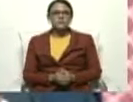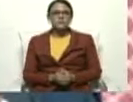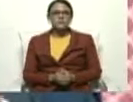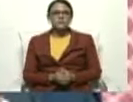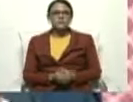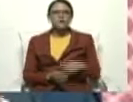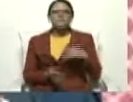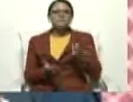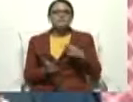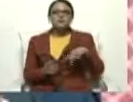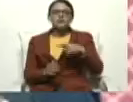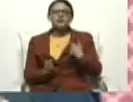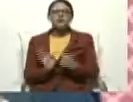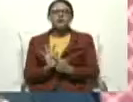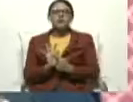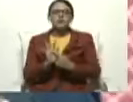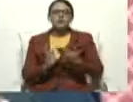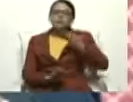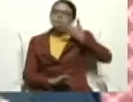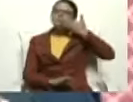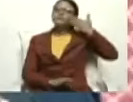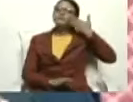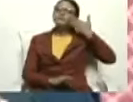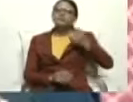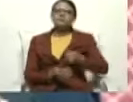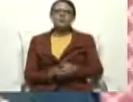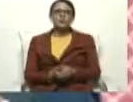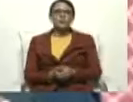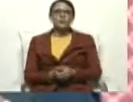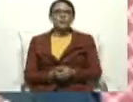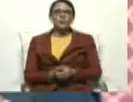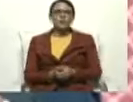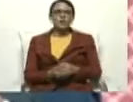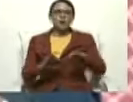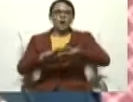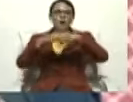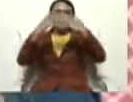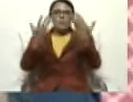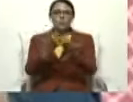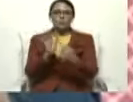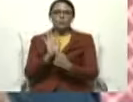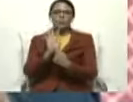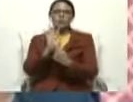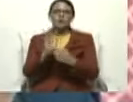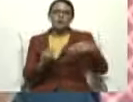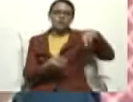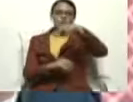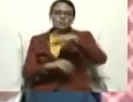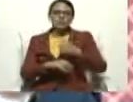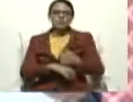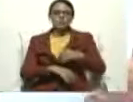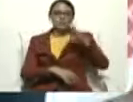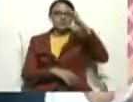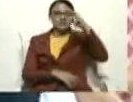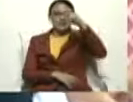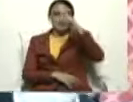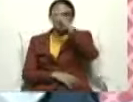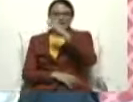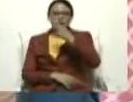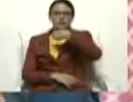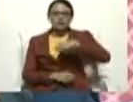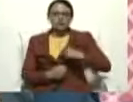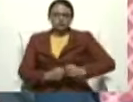mostrar con orgullo al mundo nuestro sistema electoral robusto, ...que se ha